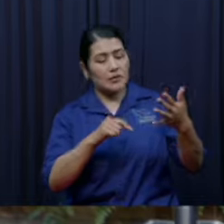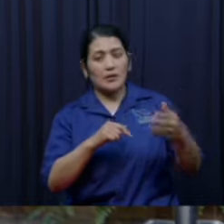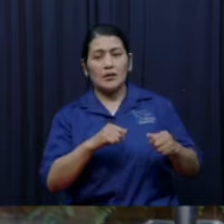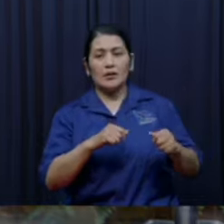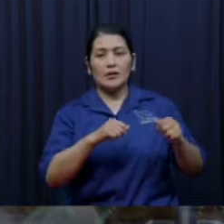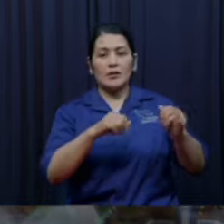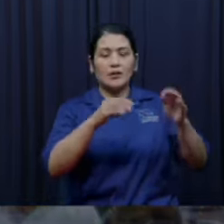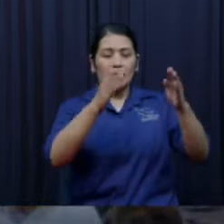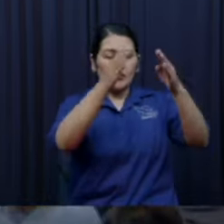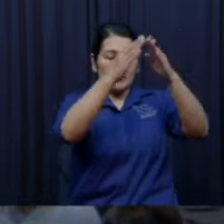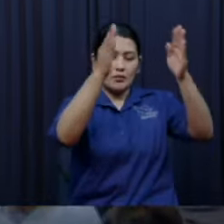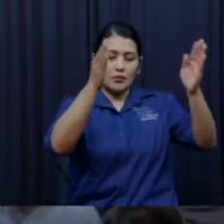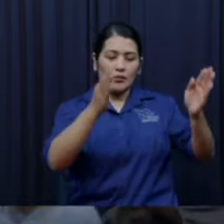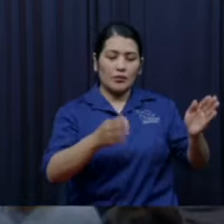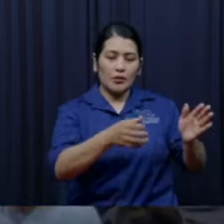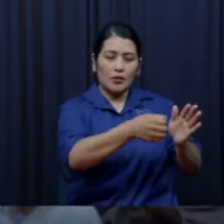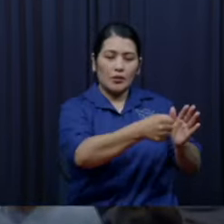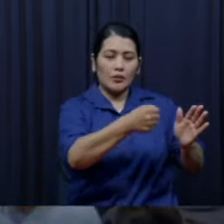tu closet